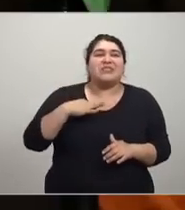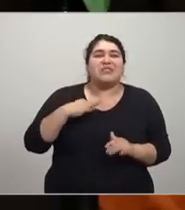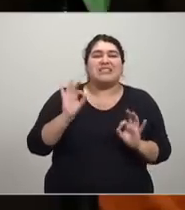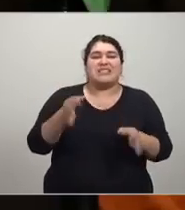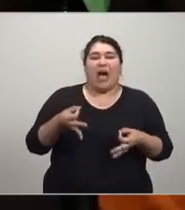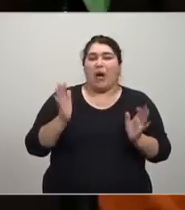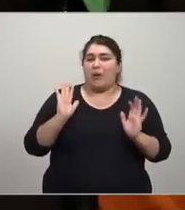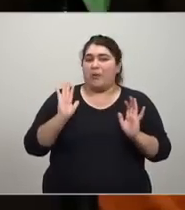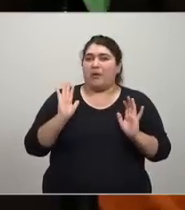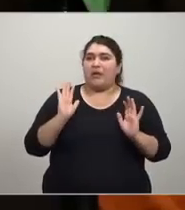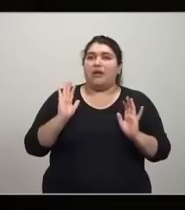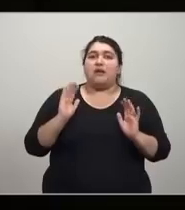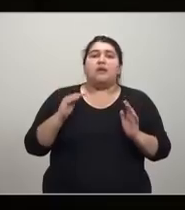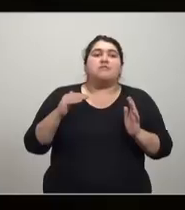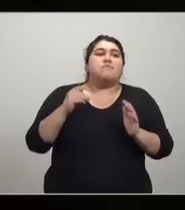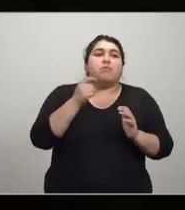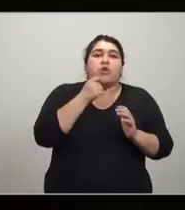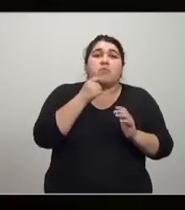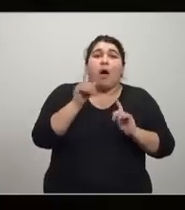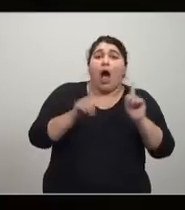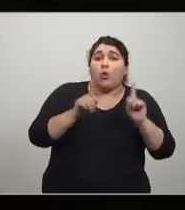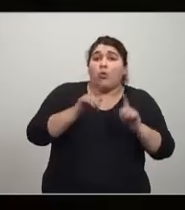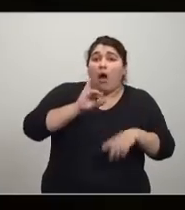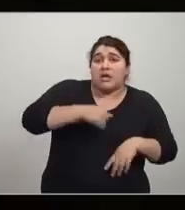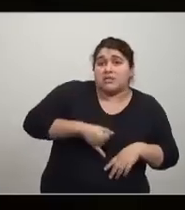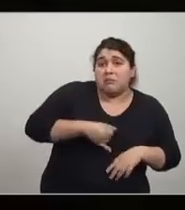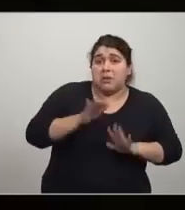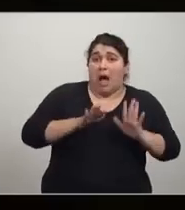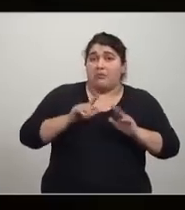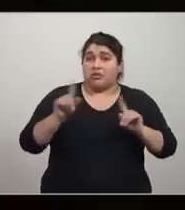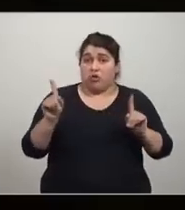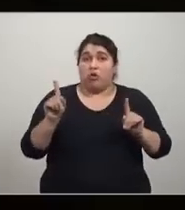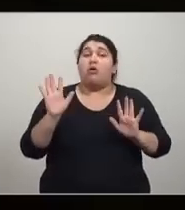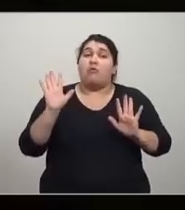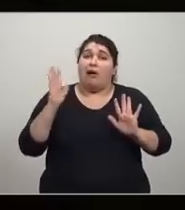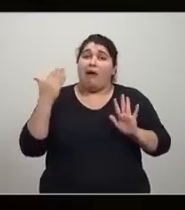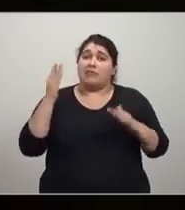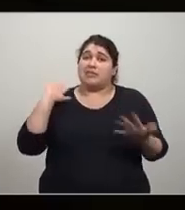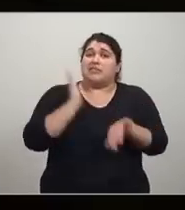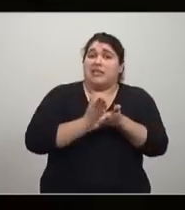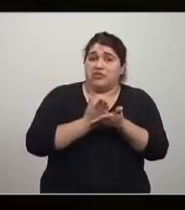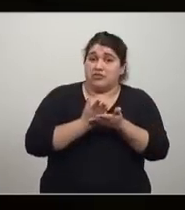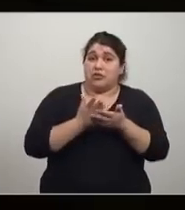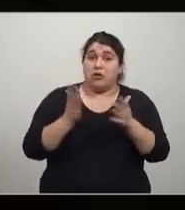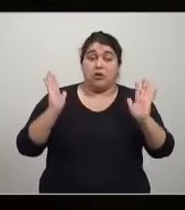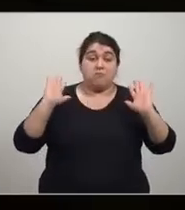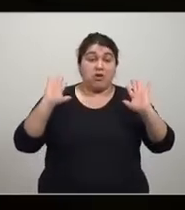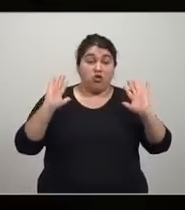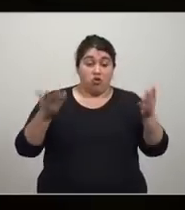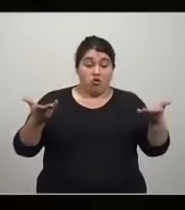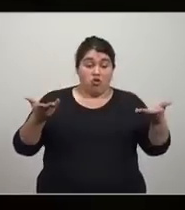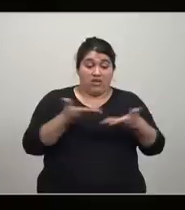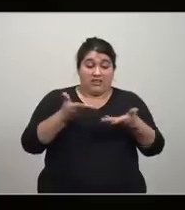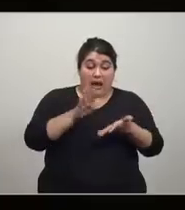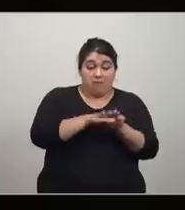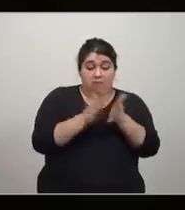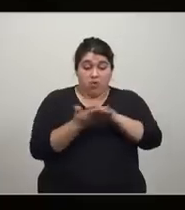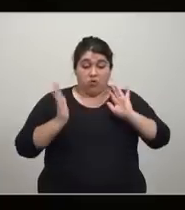eso será no solo rechazado sino sancionado penalmente. Pero era intercambio informado,